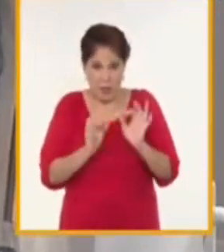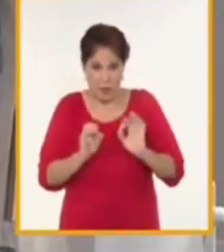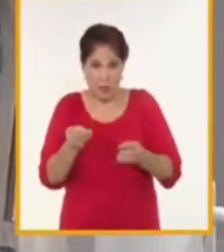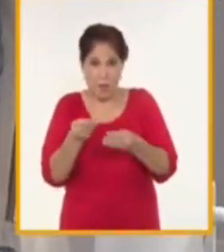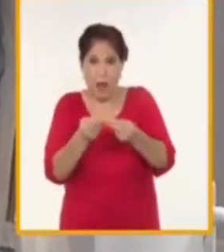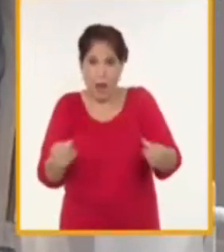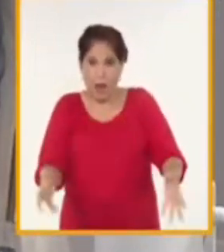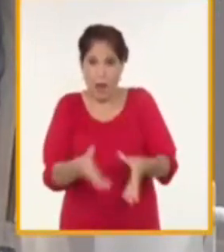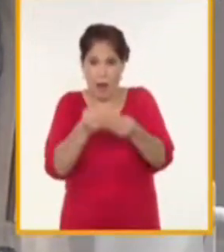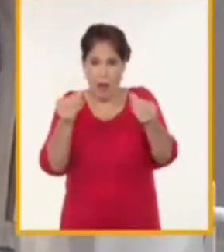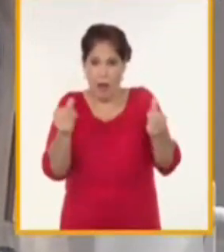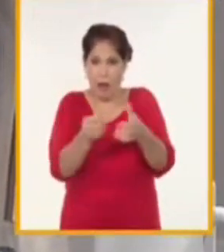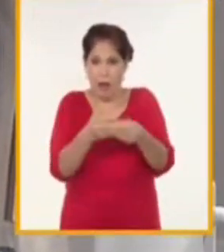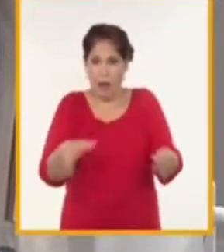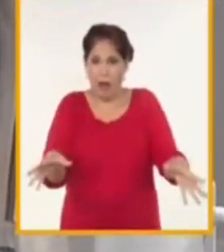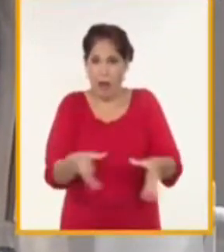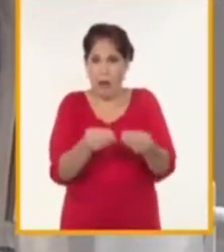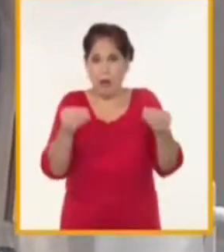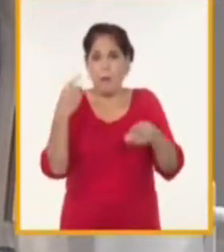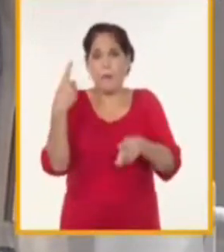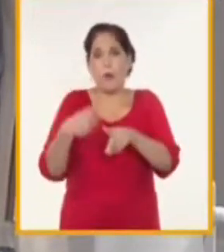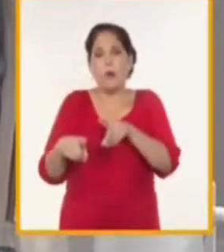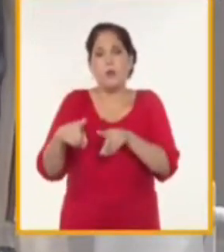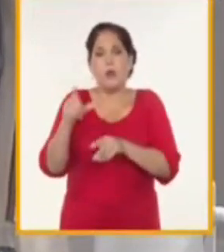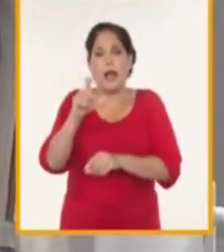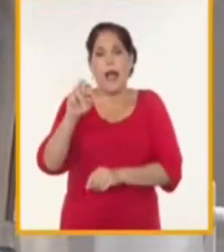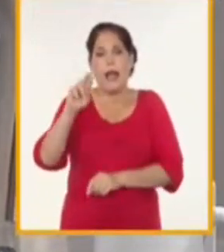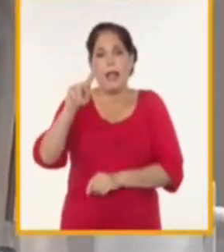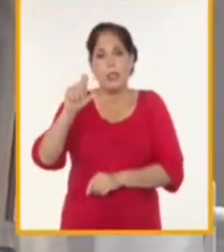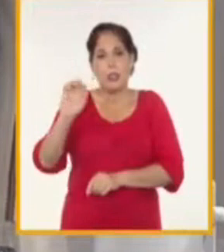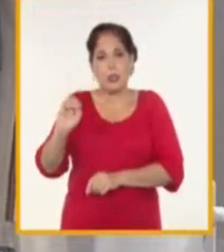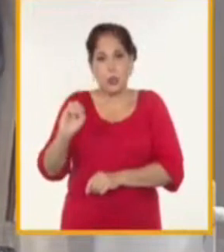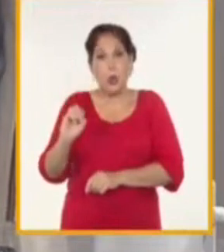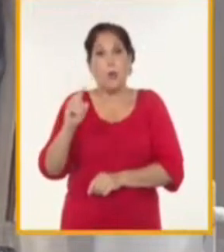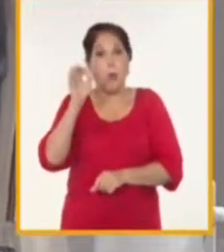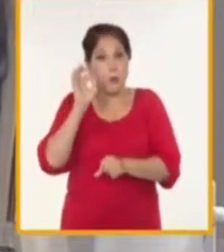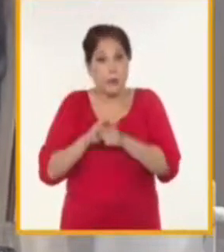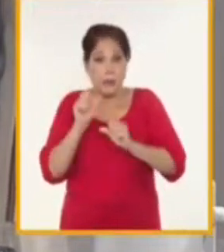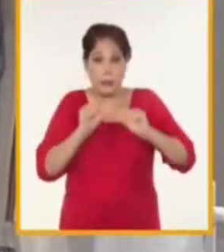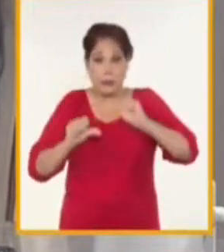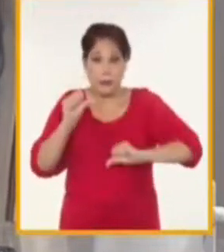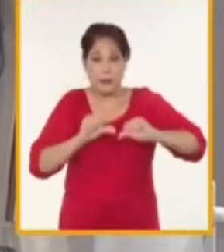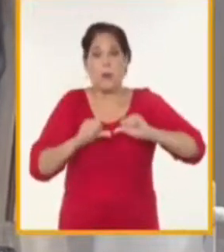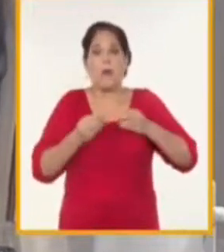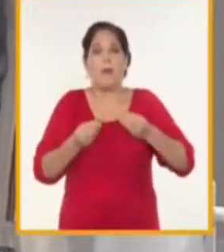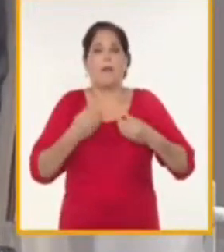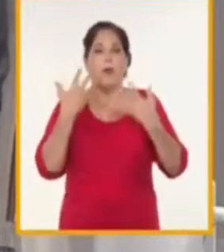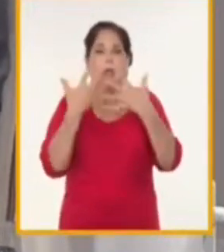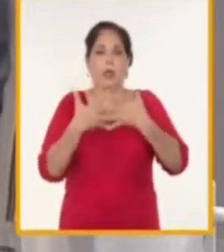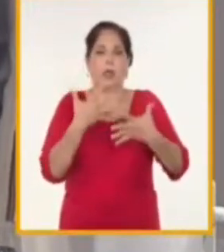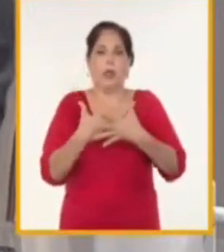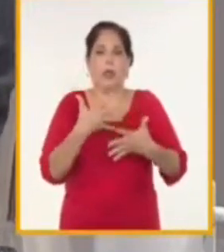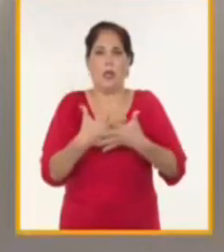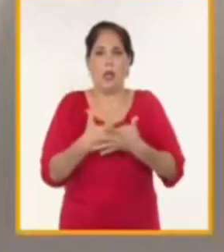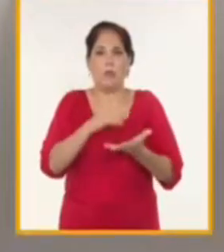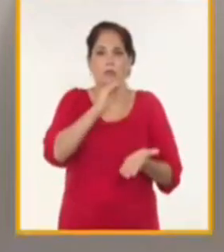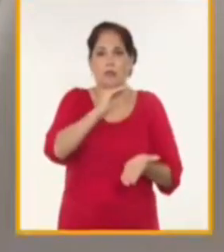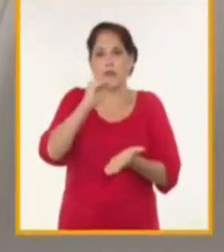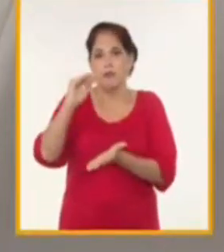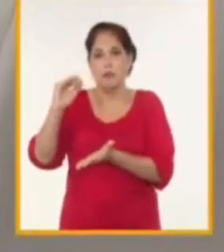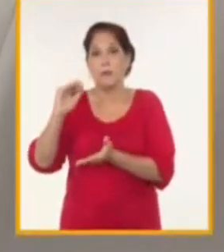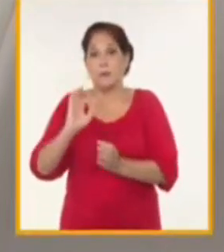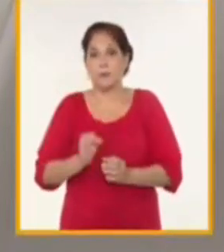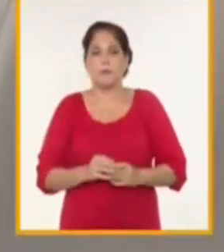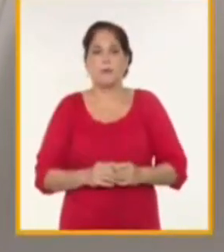y el carbonato de calcio van a integrarse desde el primer día a las producciones de nuestros envases de vidrio lo cual hace que